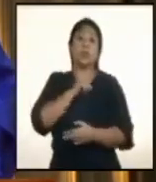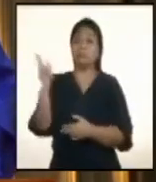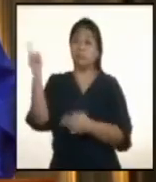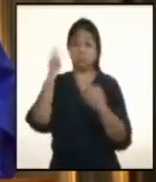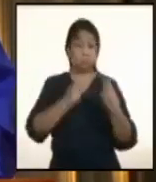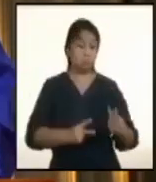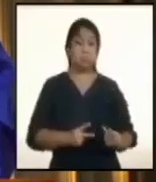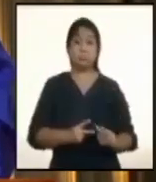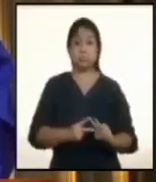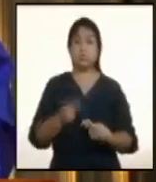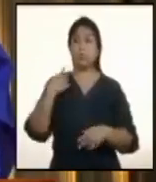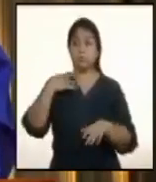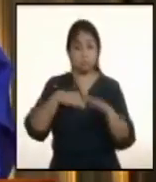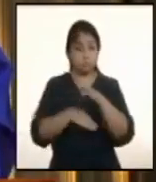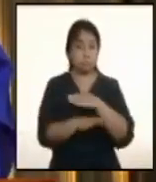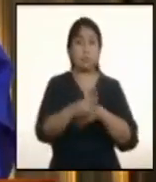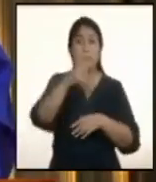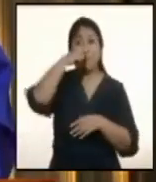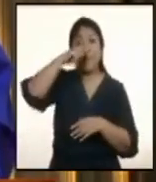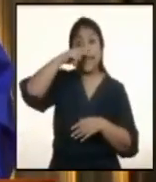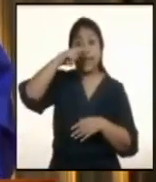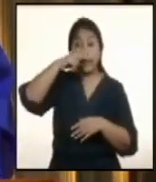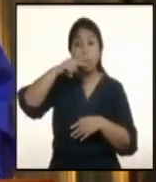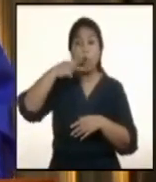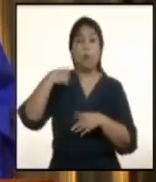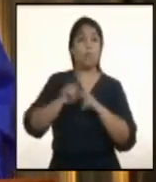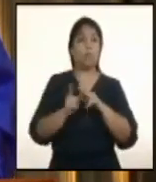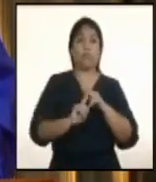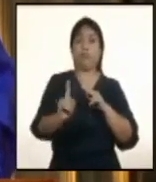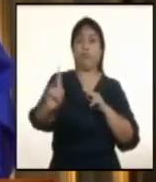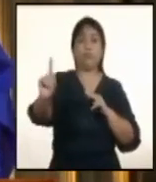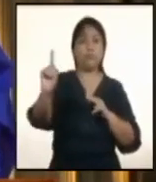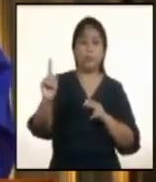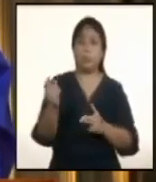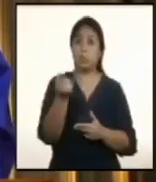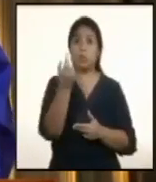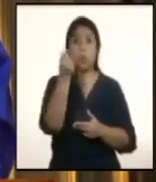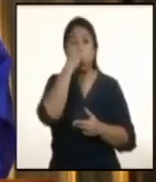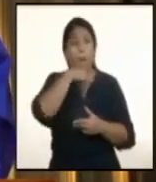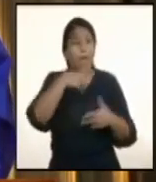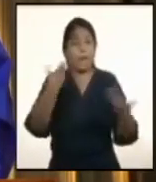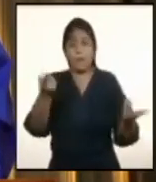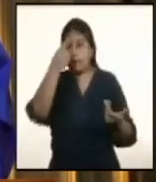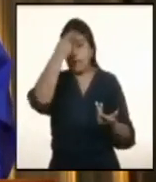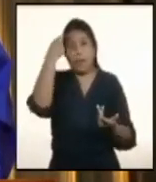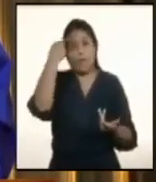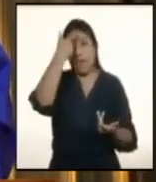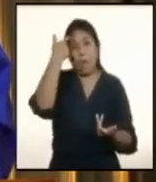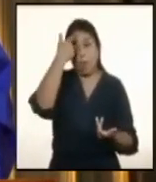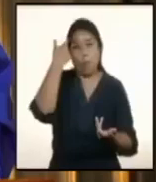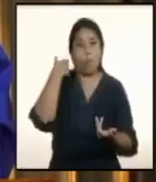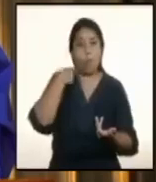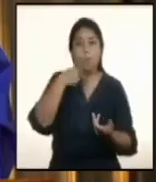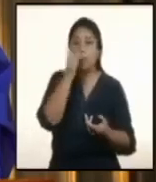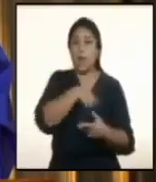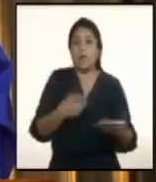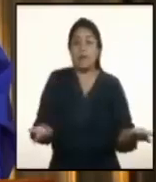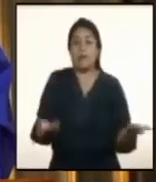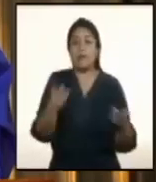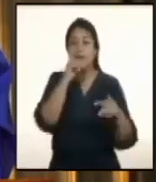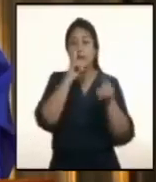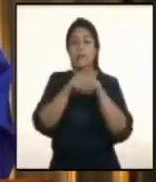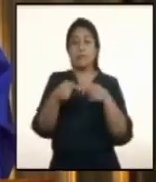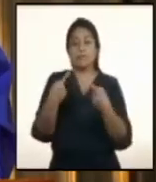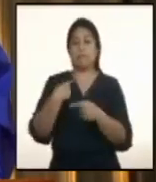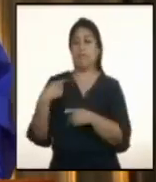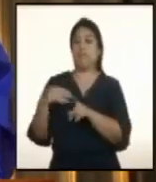viniendo y atravesando México, huyendo de la falta de oportunidades, pero sobre también la contaminación que hay en